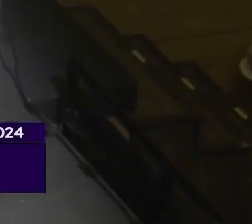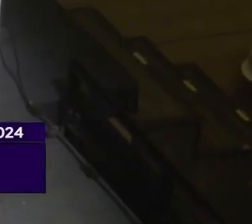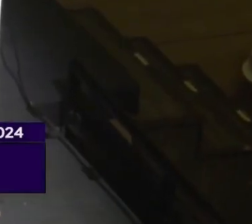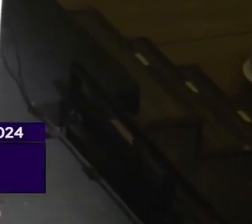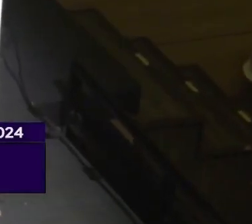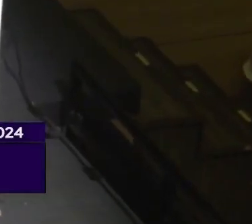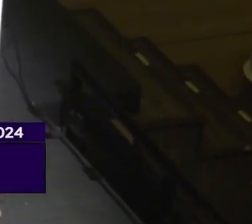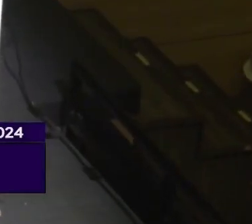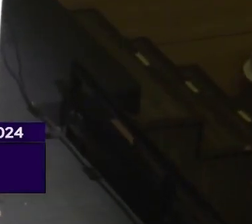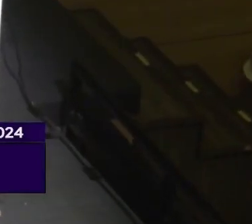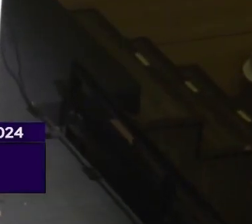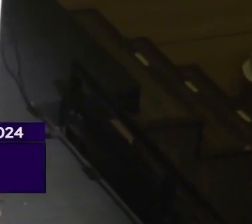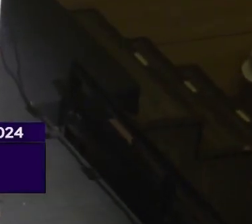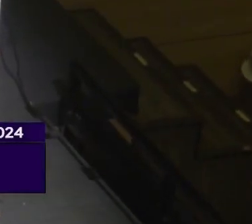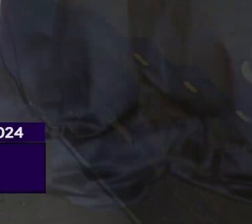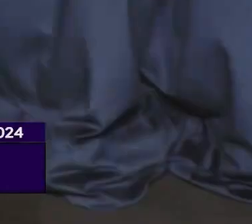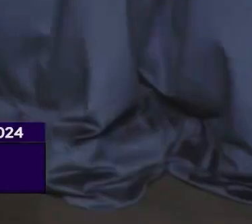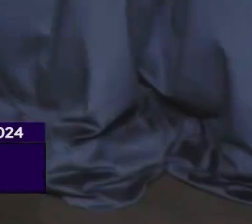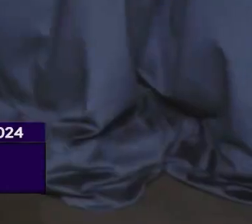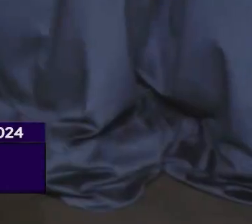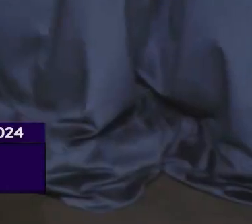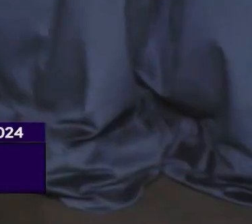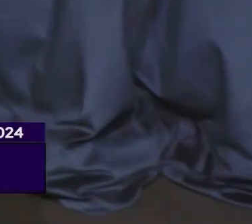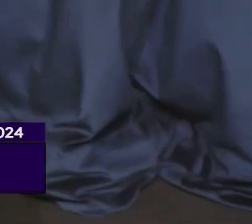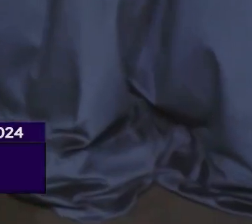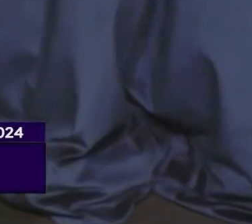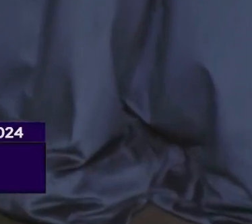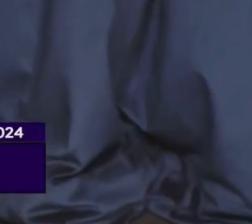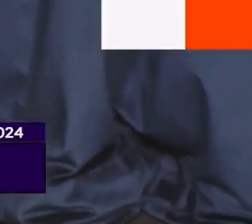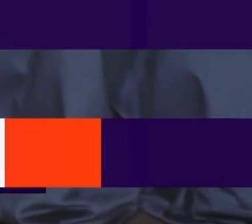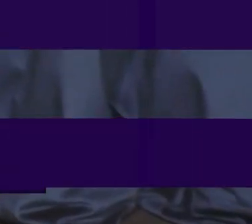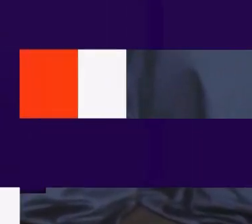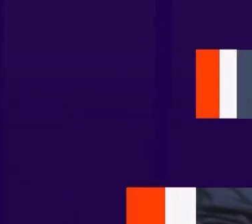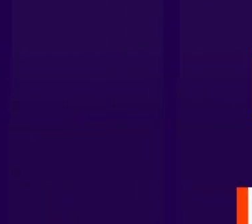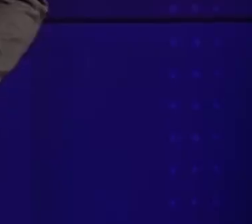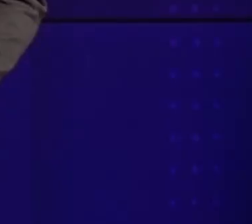Alcaldía Mayor por ser un referente en la gaita negra del Caribe.